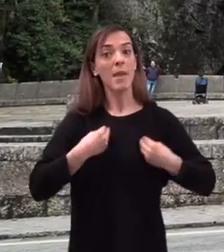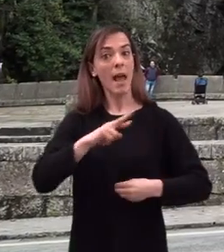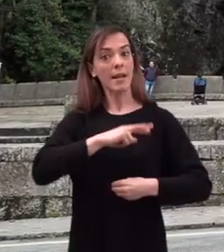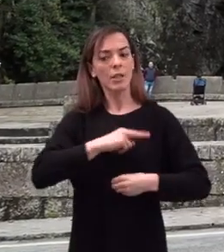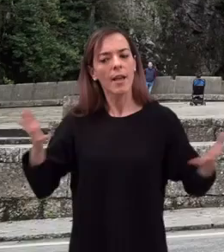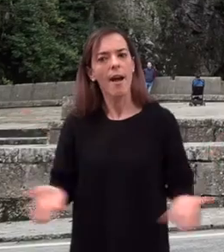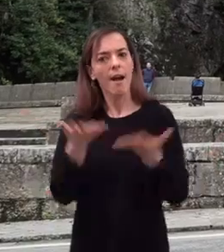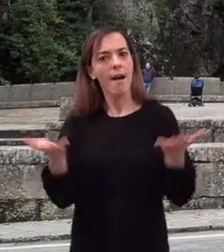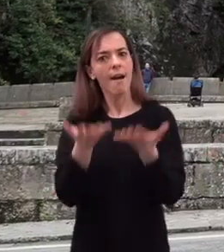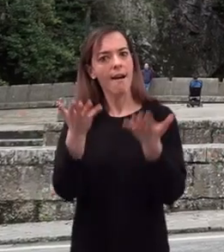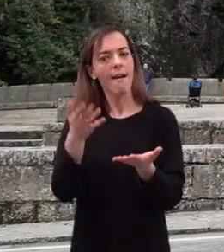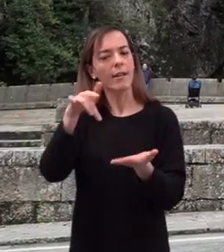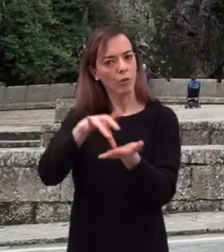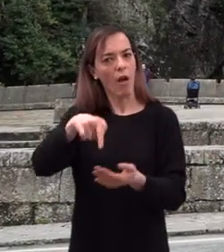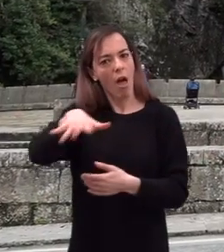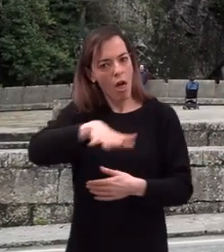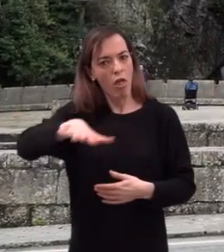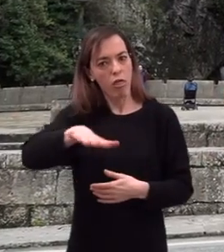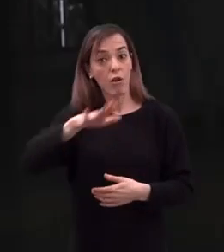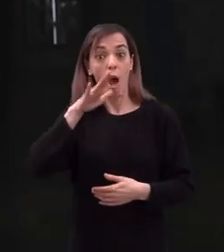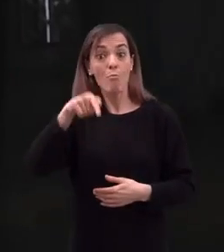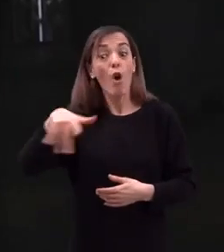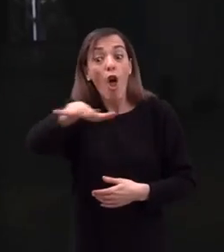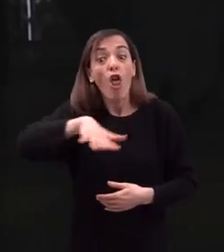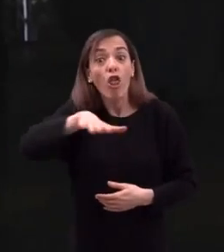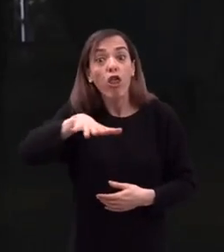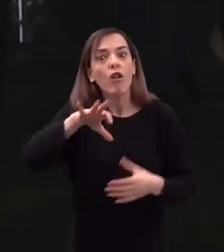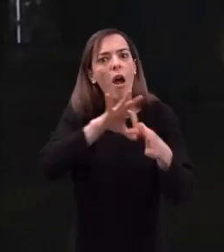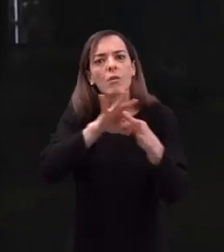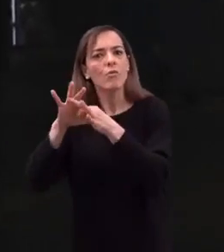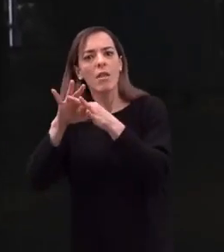en un lugar que pertenecía a su real patronato.